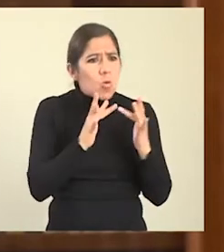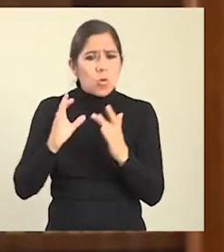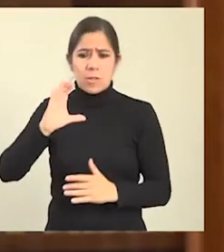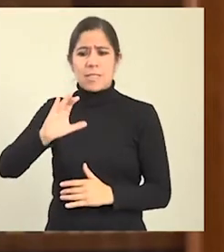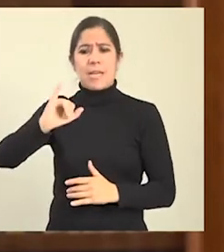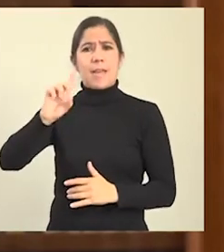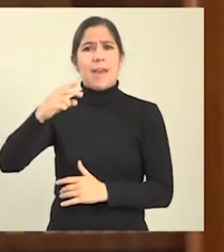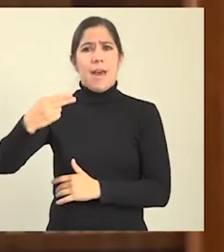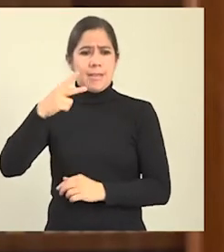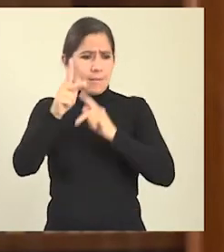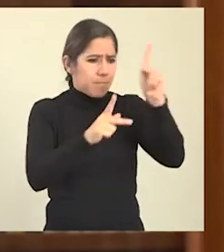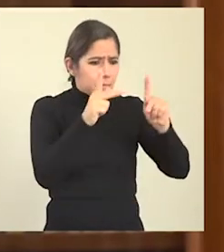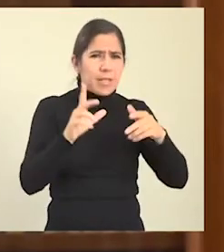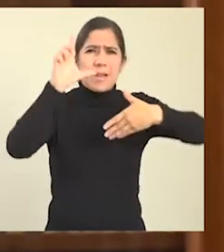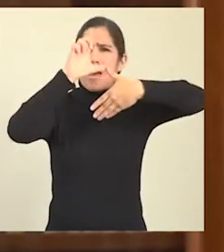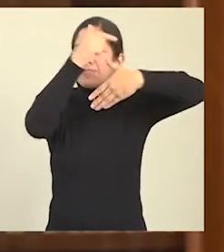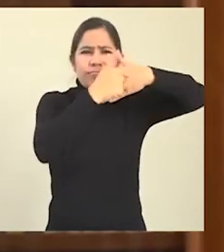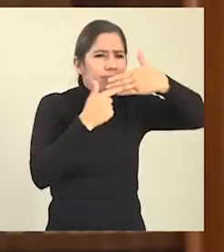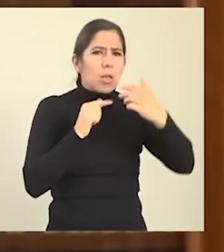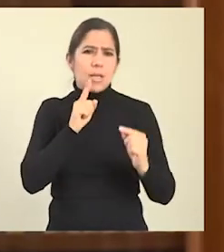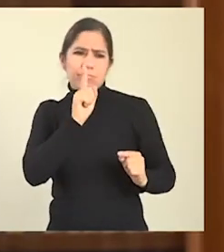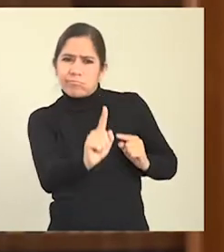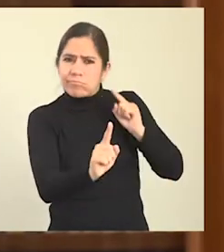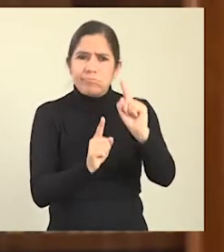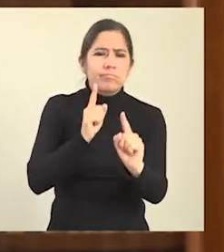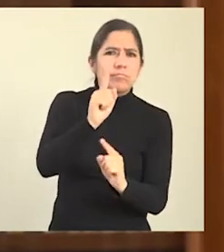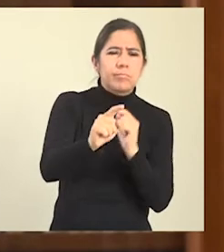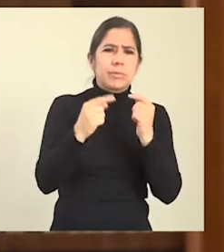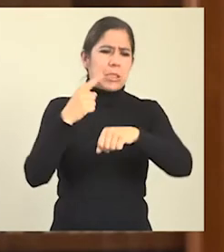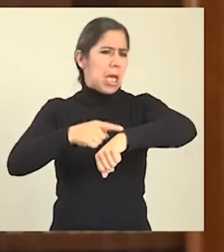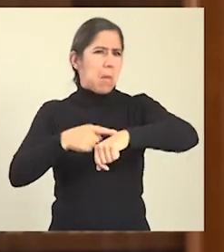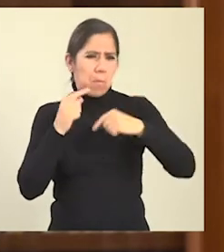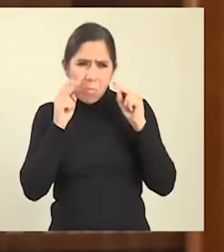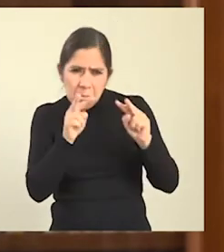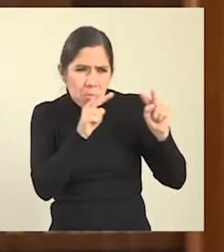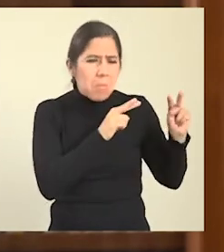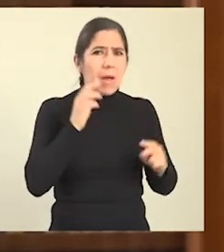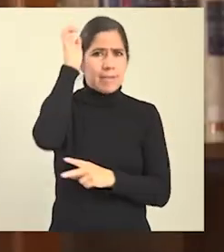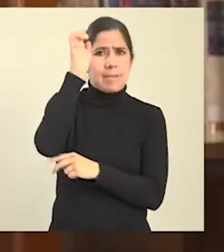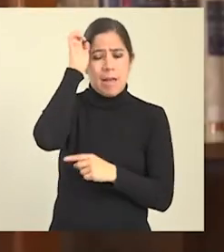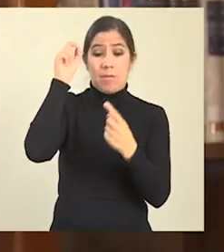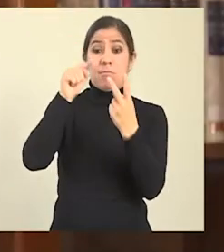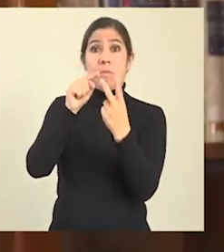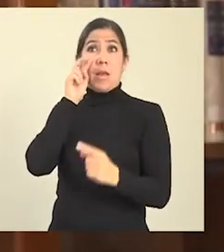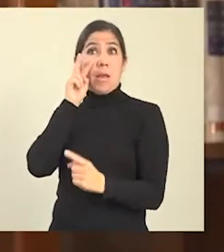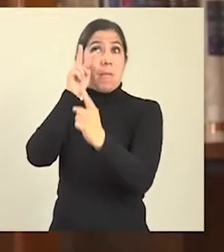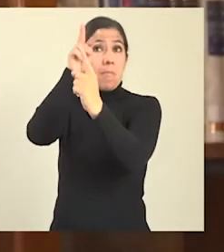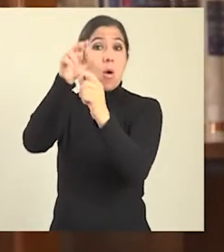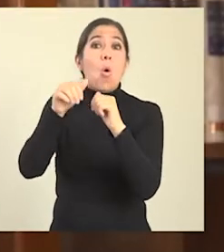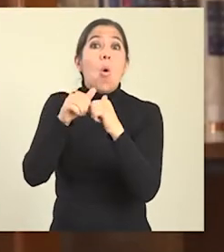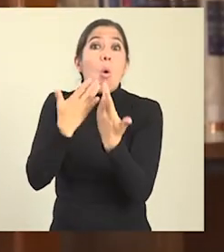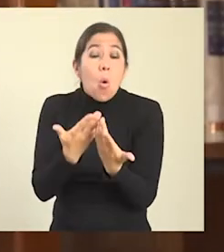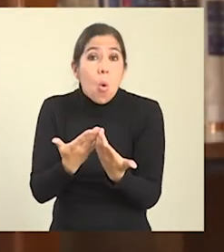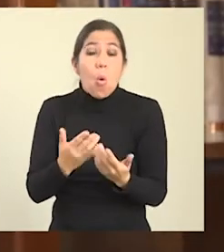de la CIDH a los pueblos a través de su presencia constante y periódica en los Estados, potenciar metas